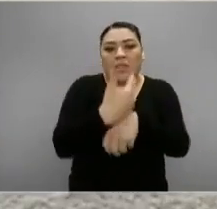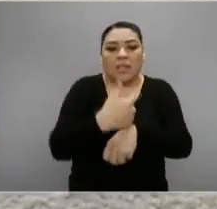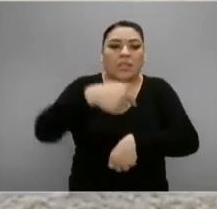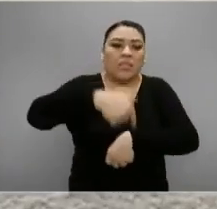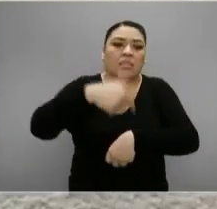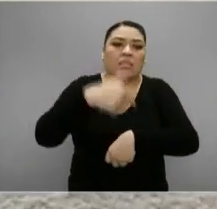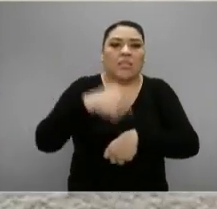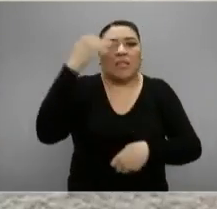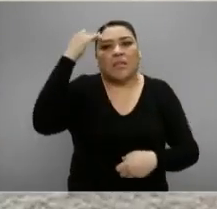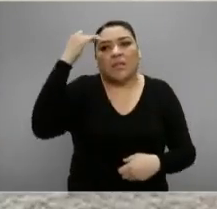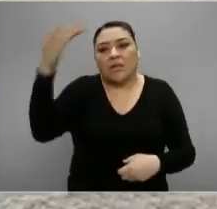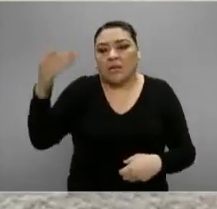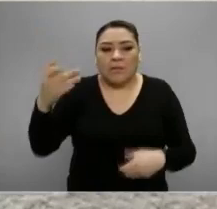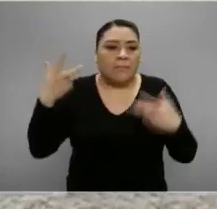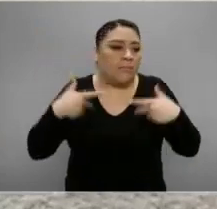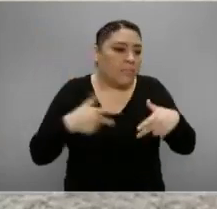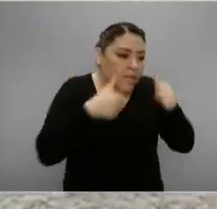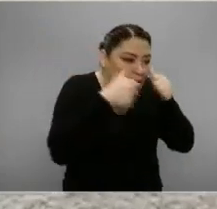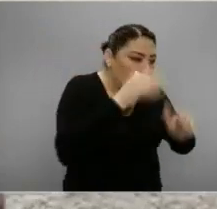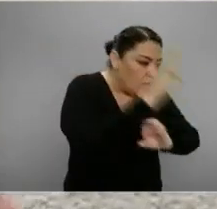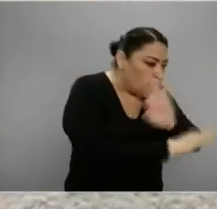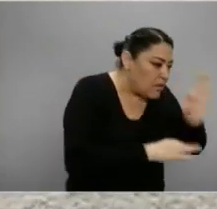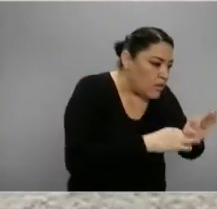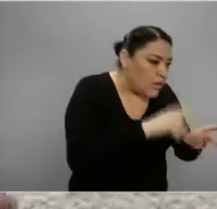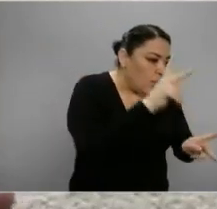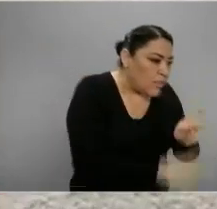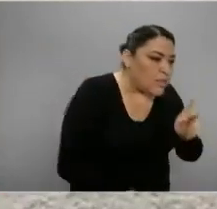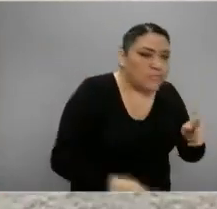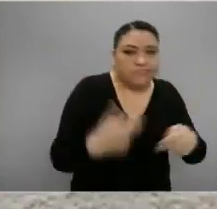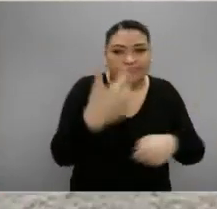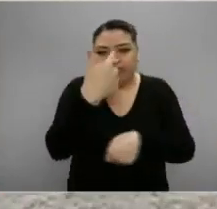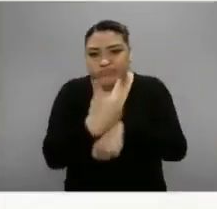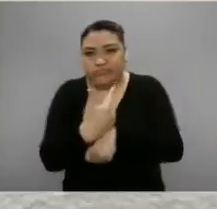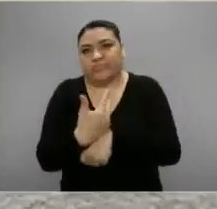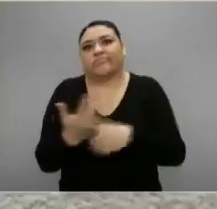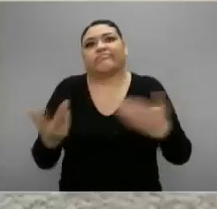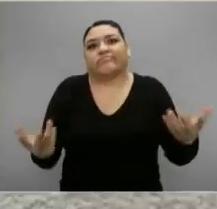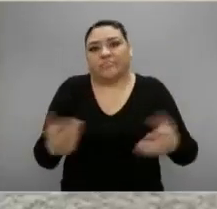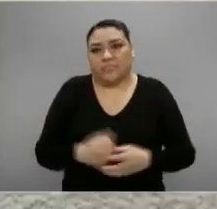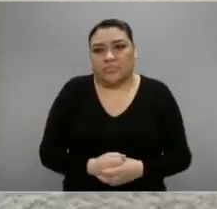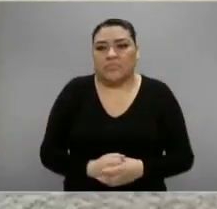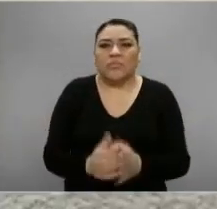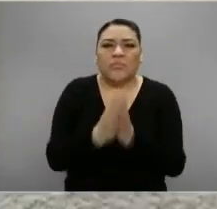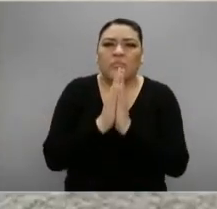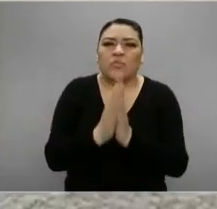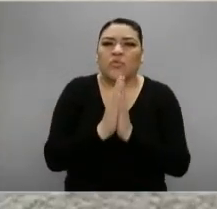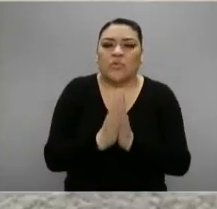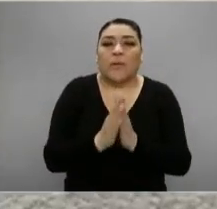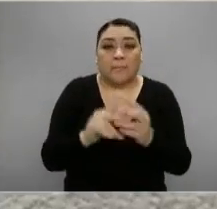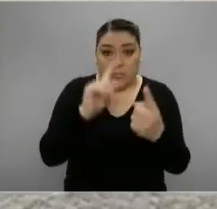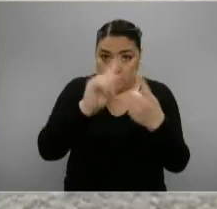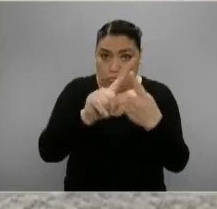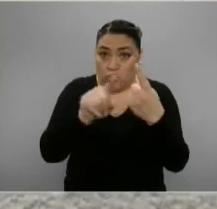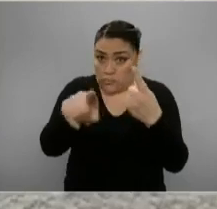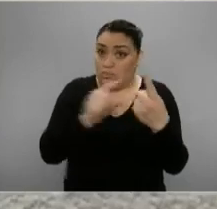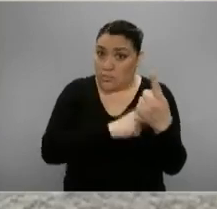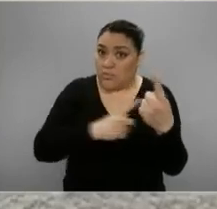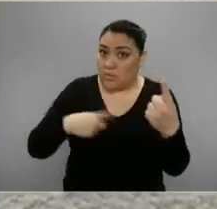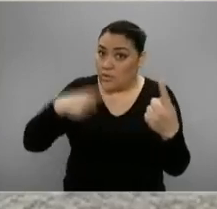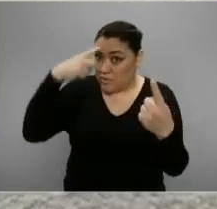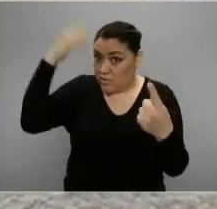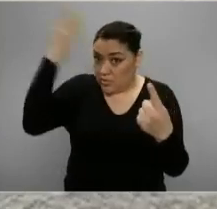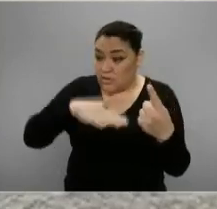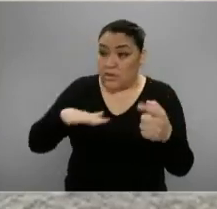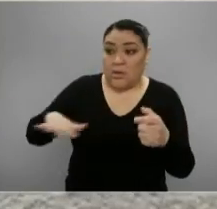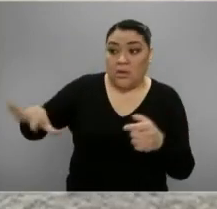está tomando tiempo que tendría que estar usando para pacientes que no necesitan, que me necesitan. Pero debe usted saber, en primer lugar, que en el